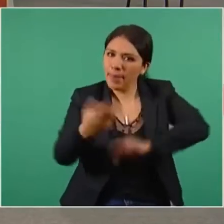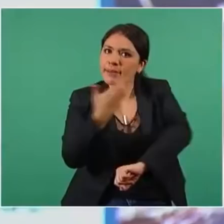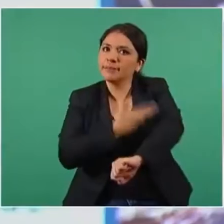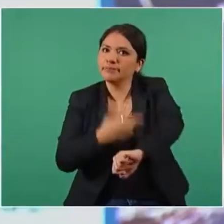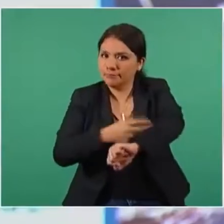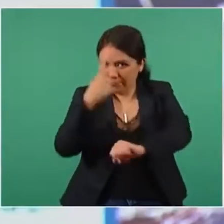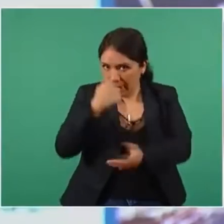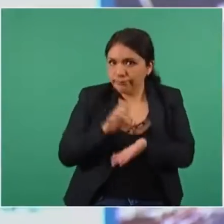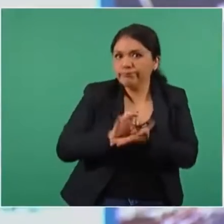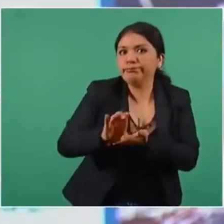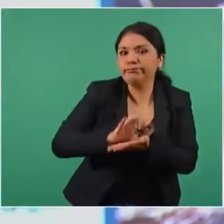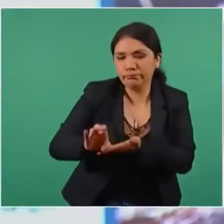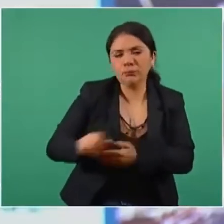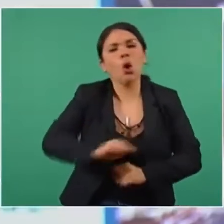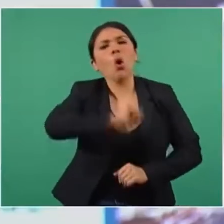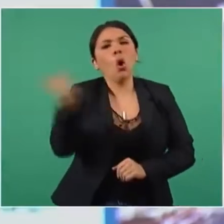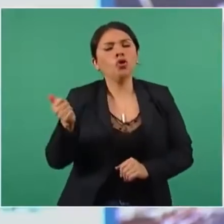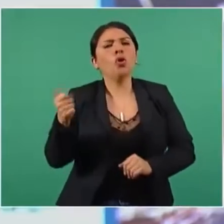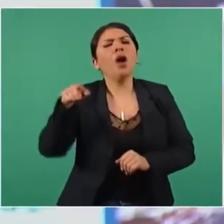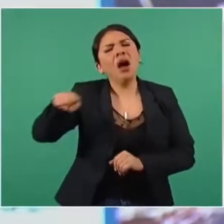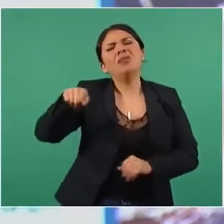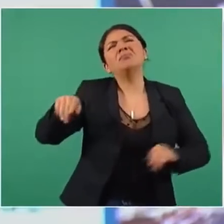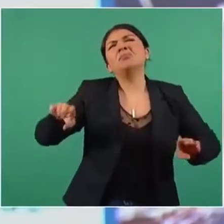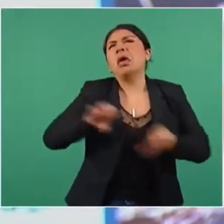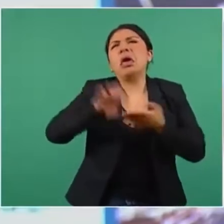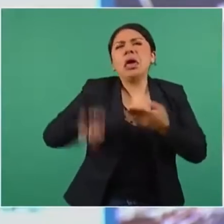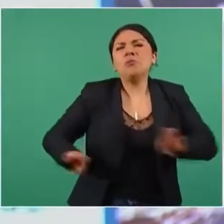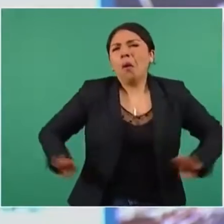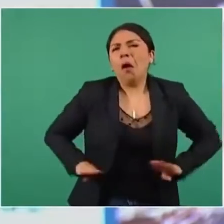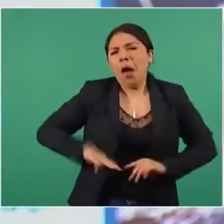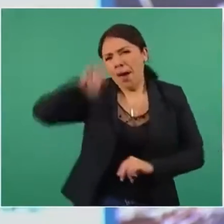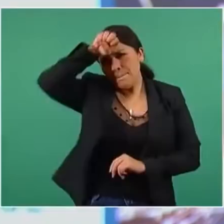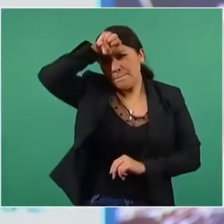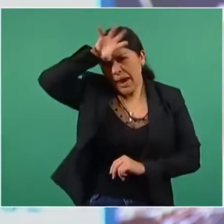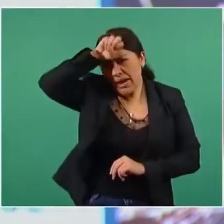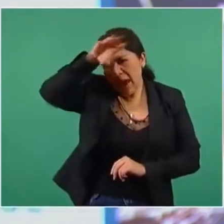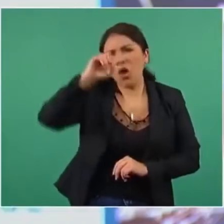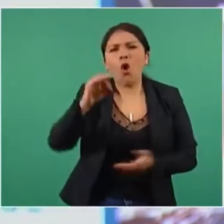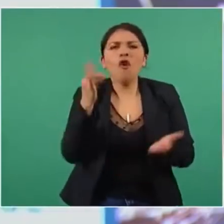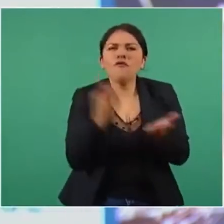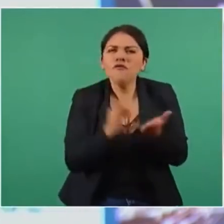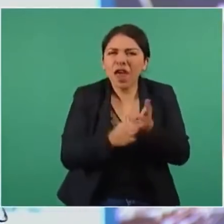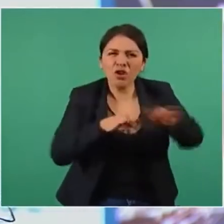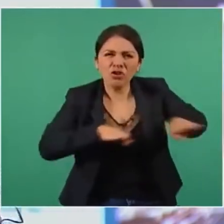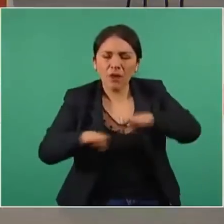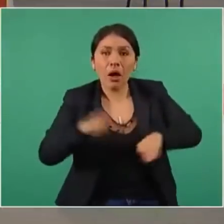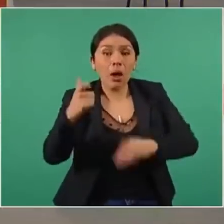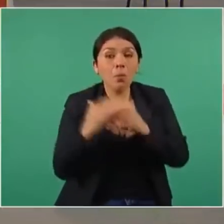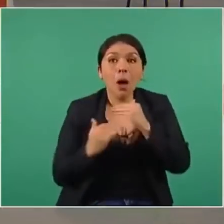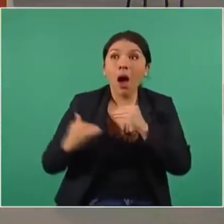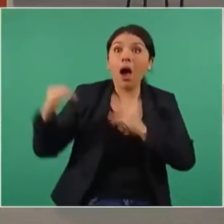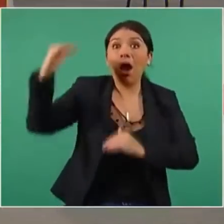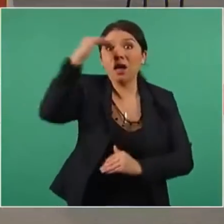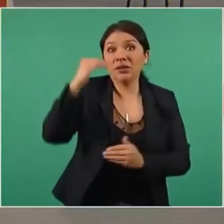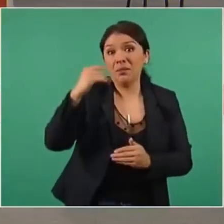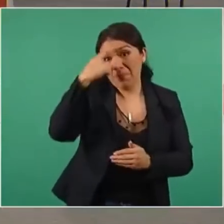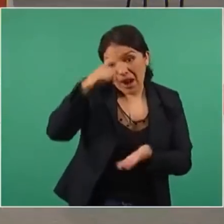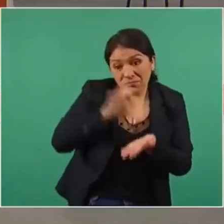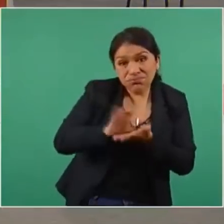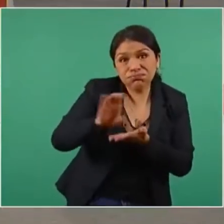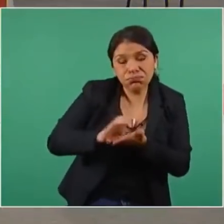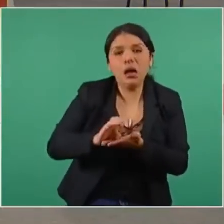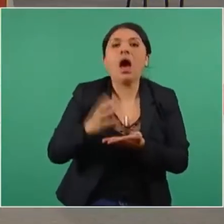en sectores como el minero o el acerero donde se pagaban altas utilidades no se vieran afectados.